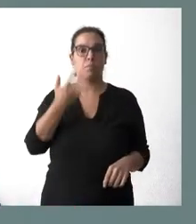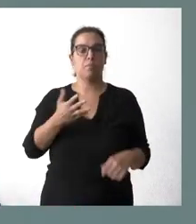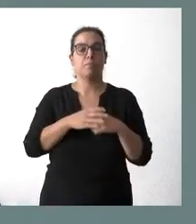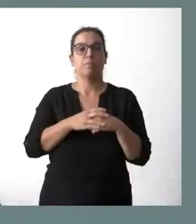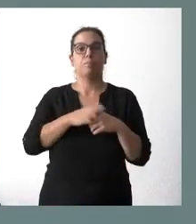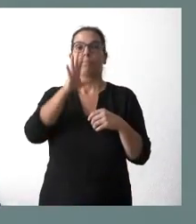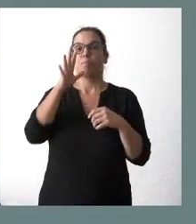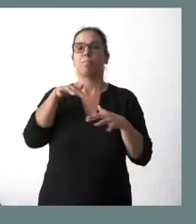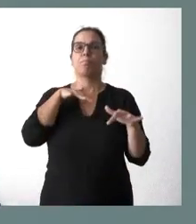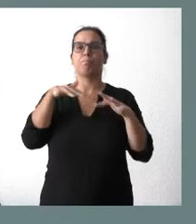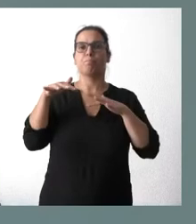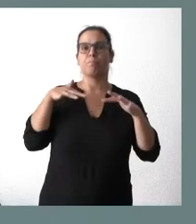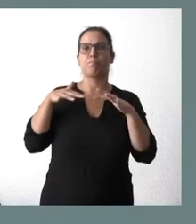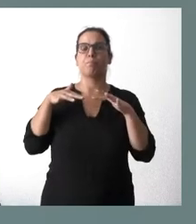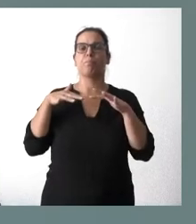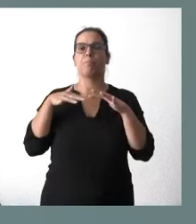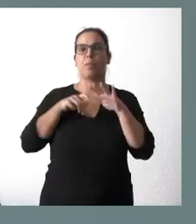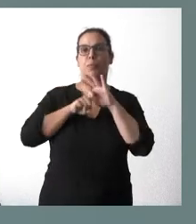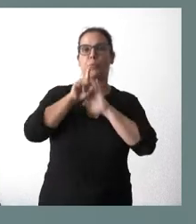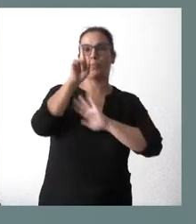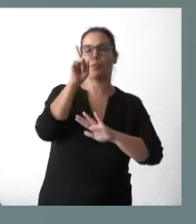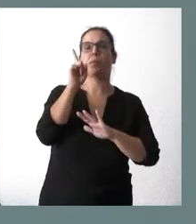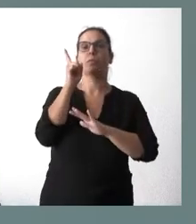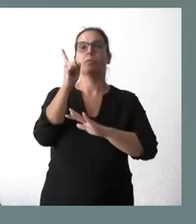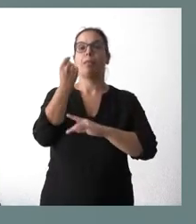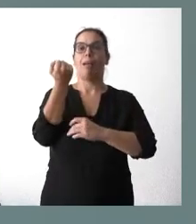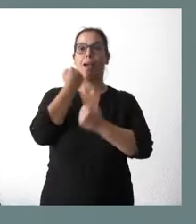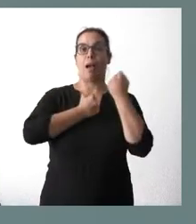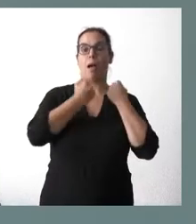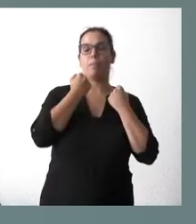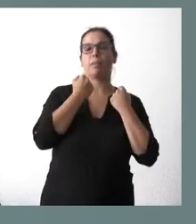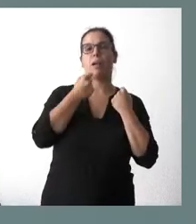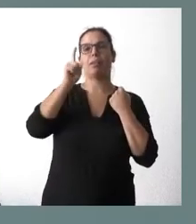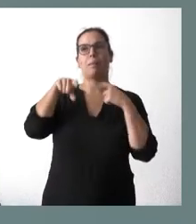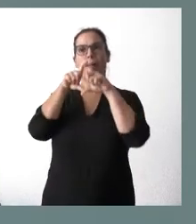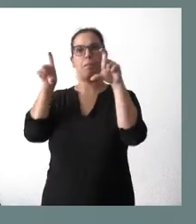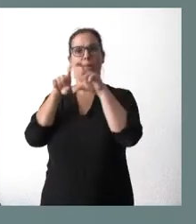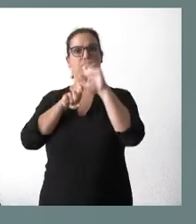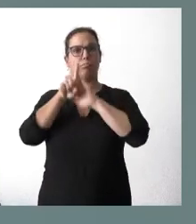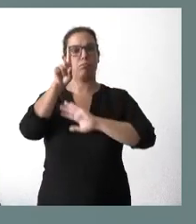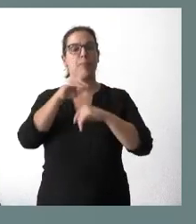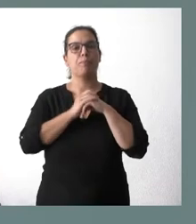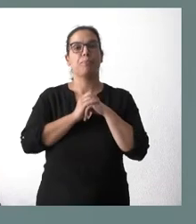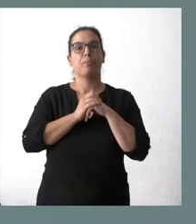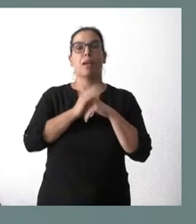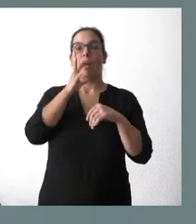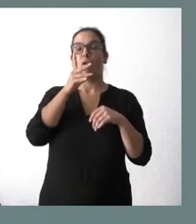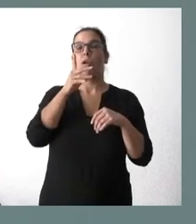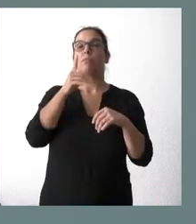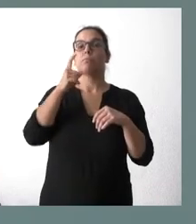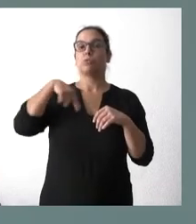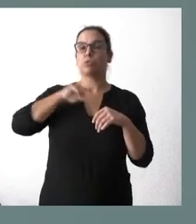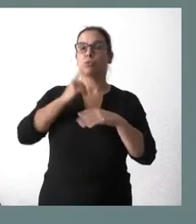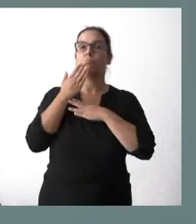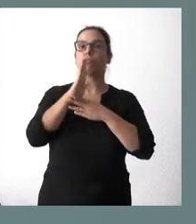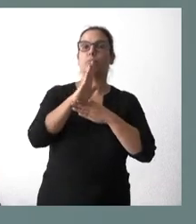en un ritmo de crecimiento de la formación bruta de capital y también de carácter empresarial. Lo que traemos aquí es una relación de empresas que